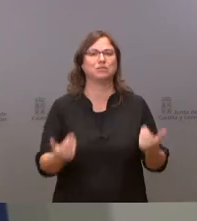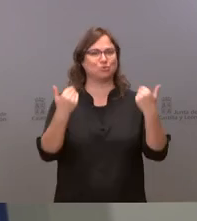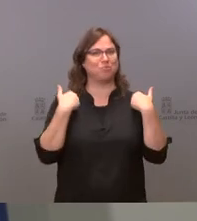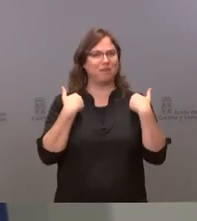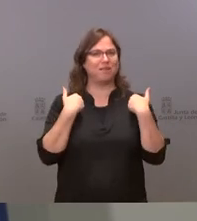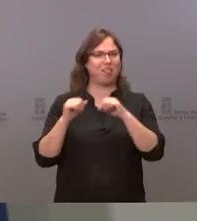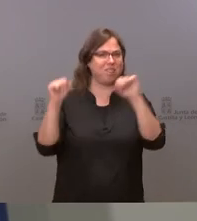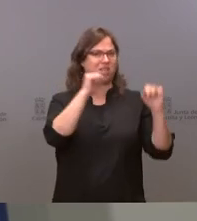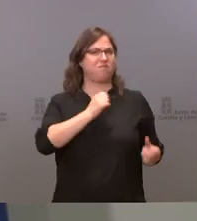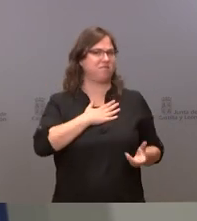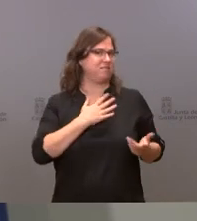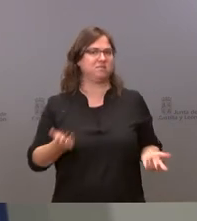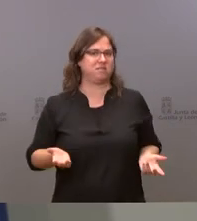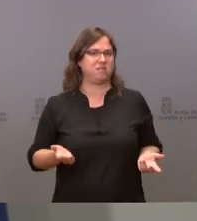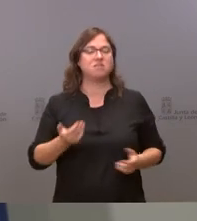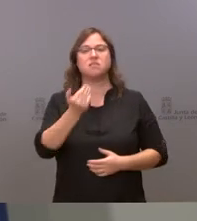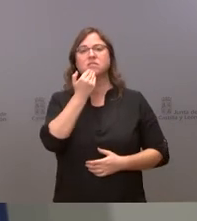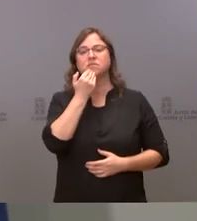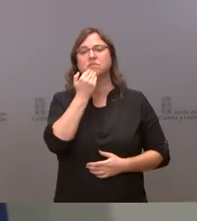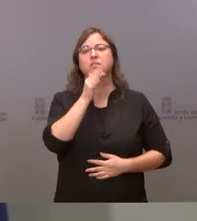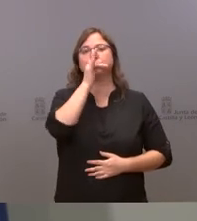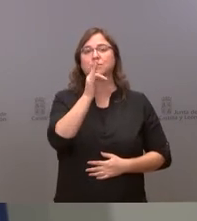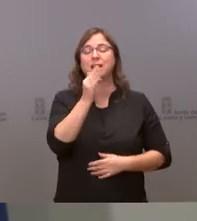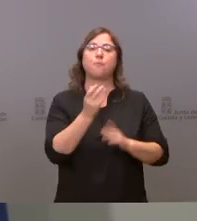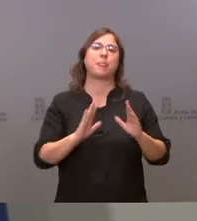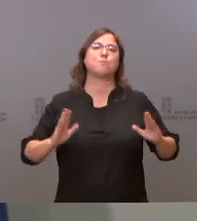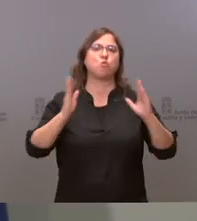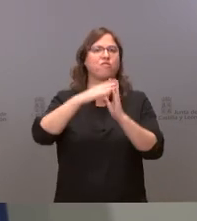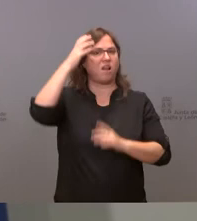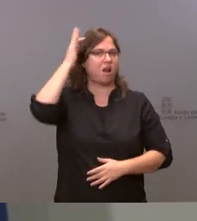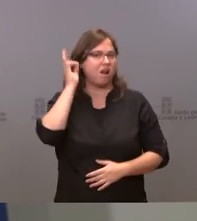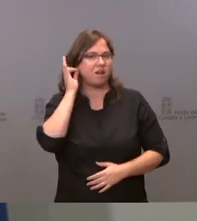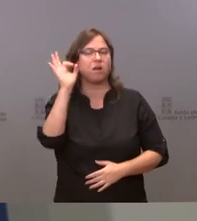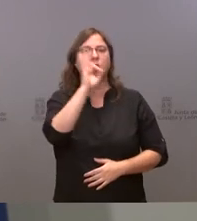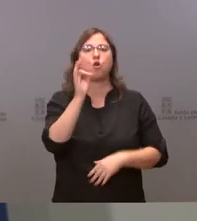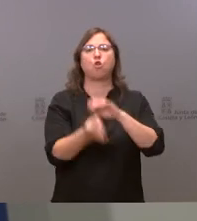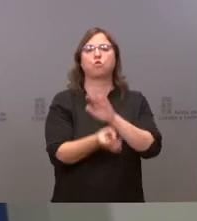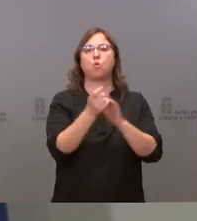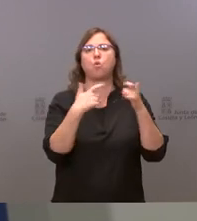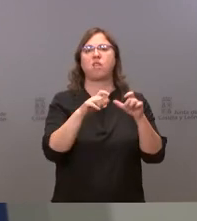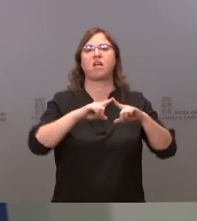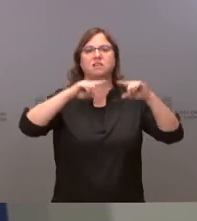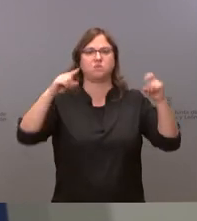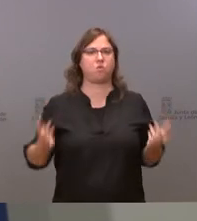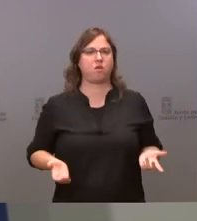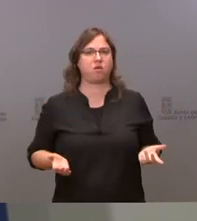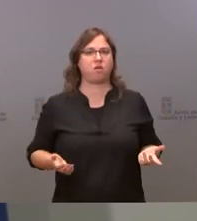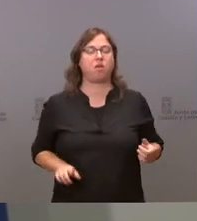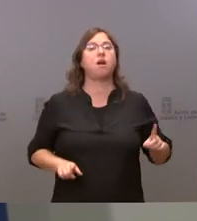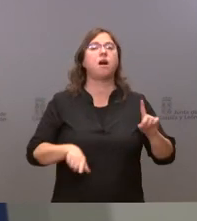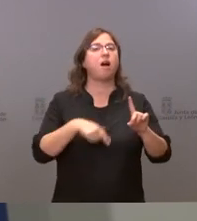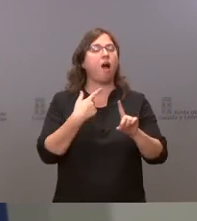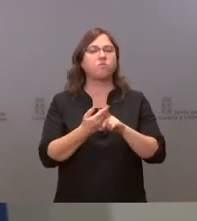si cuando se promete instalar Monte la Reina o una unidad en Segovia al final quien lo tiene que